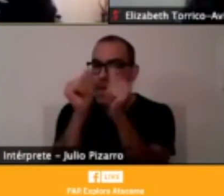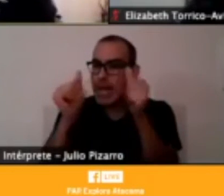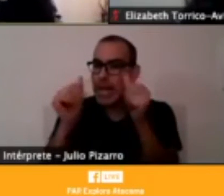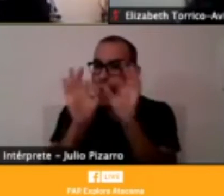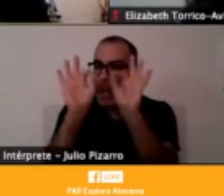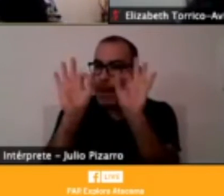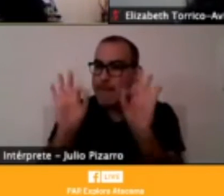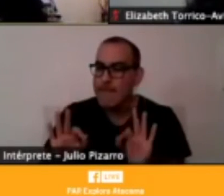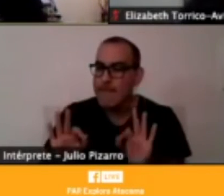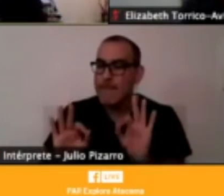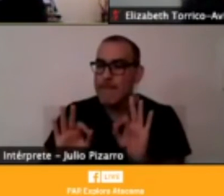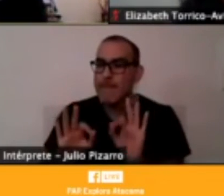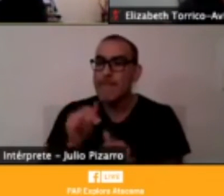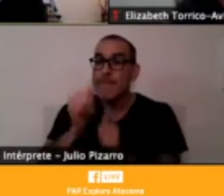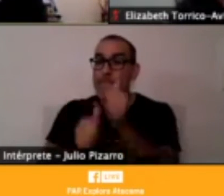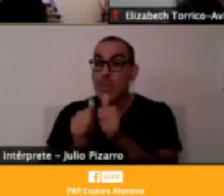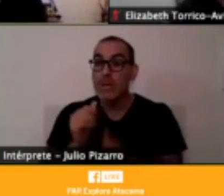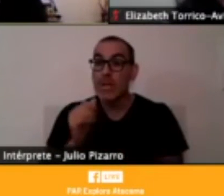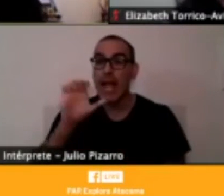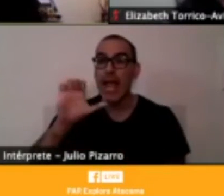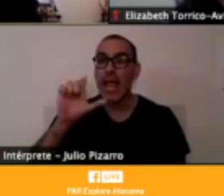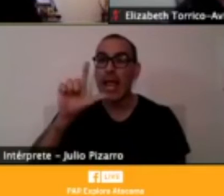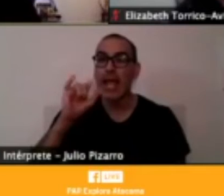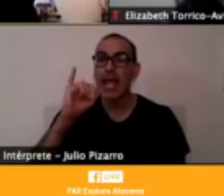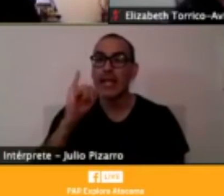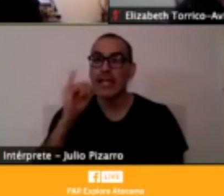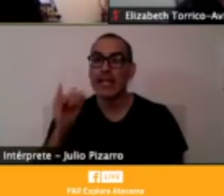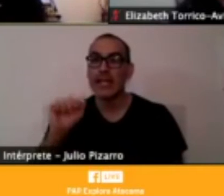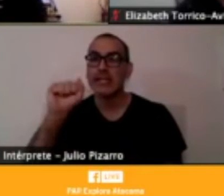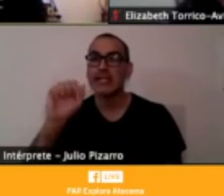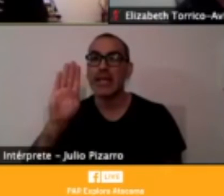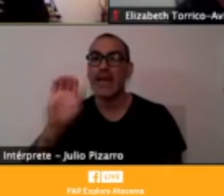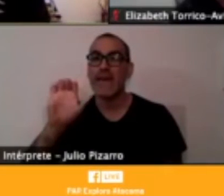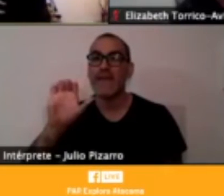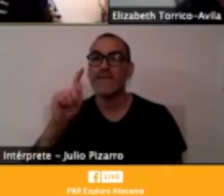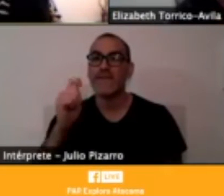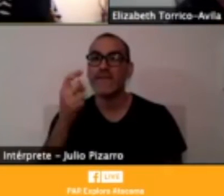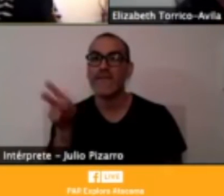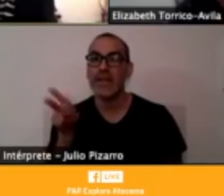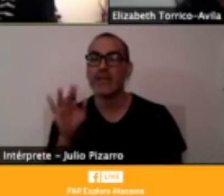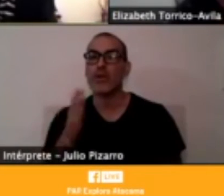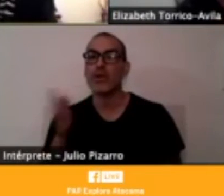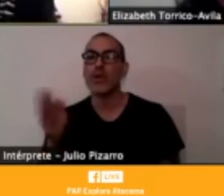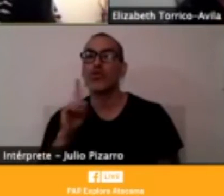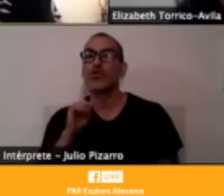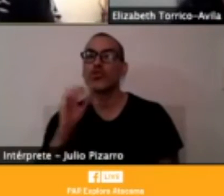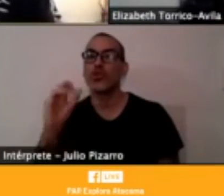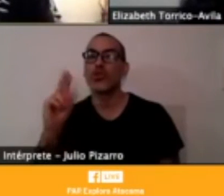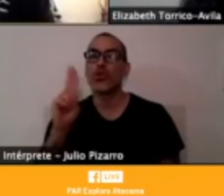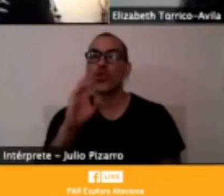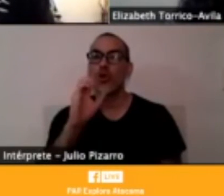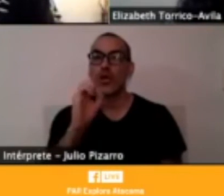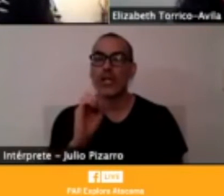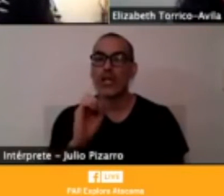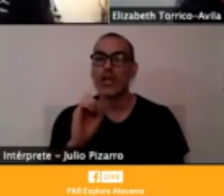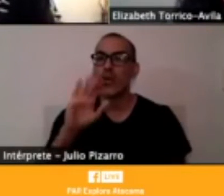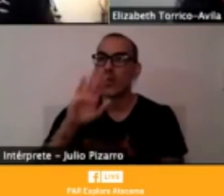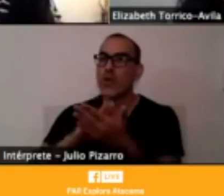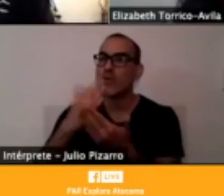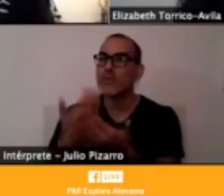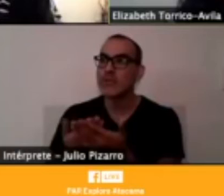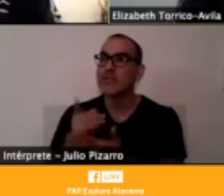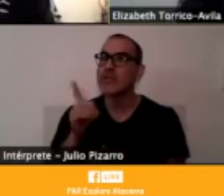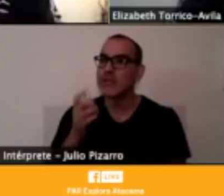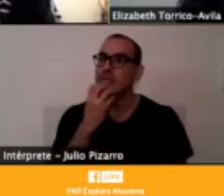Ávila. Ella nos acompaña desde la segunda región, desde la región de Antofagasta. Elizabeth, ¿cómo estás? Hola, muy bien. ¿Me